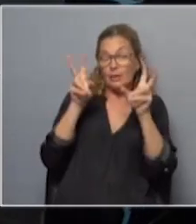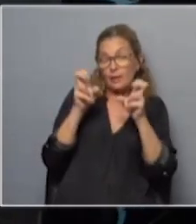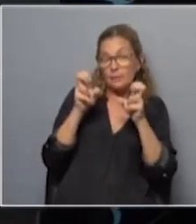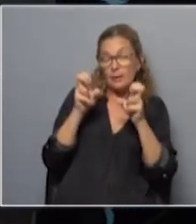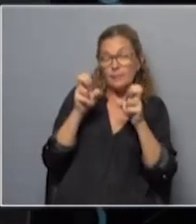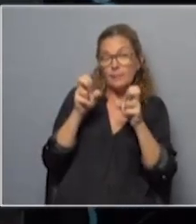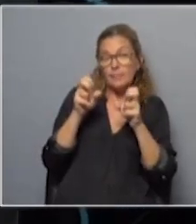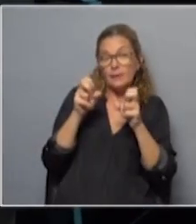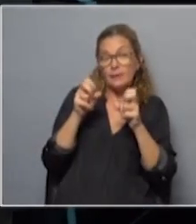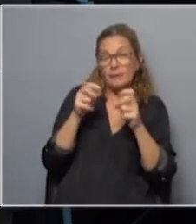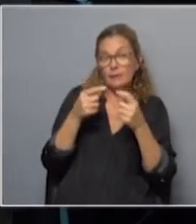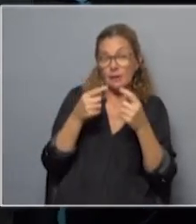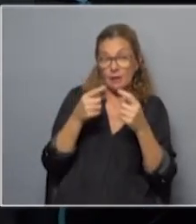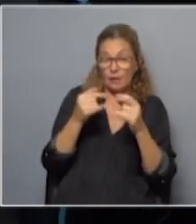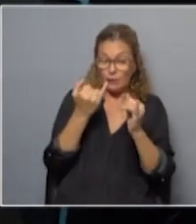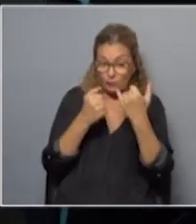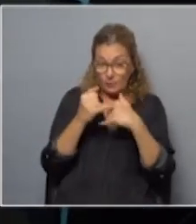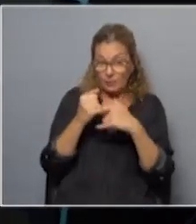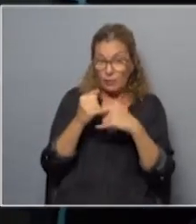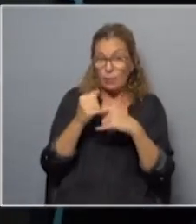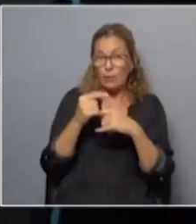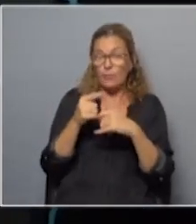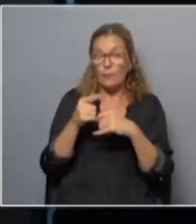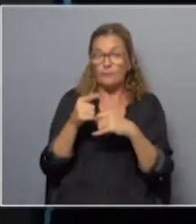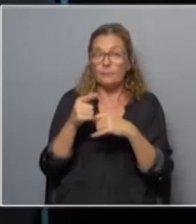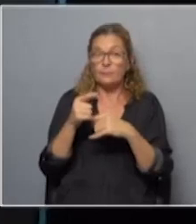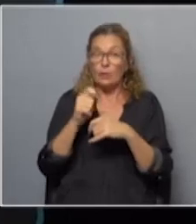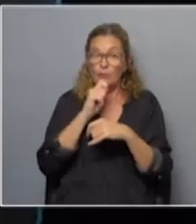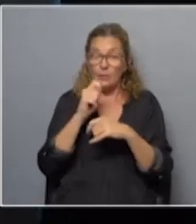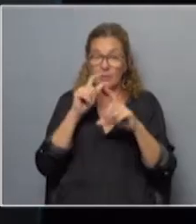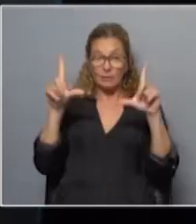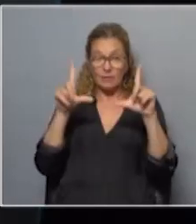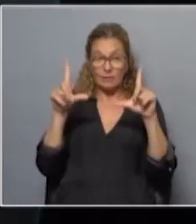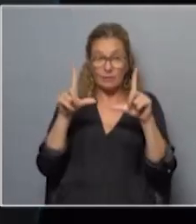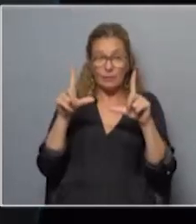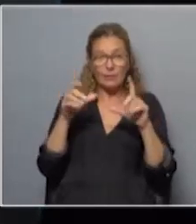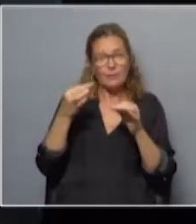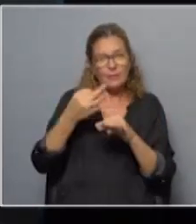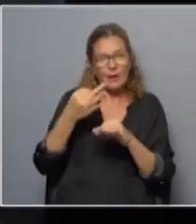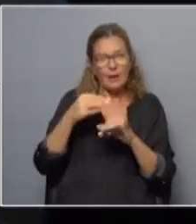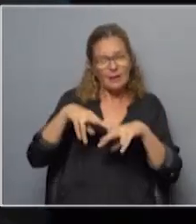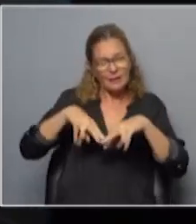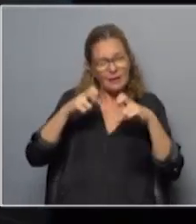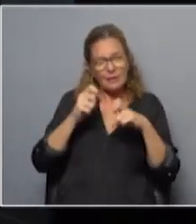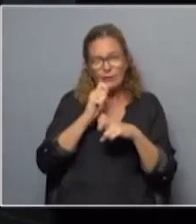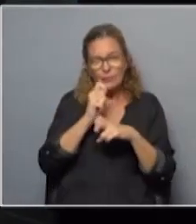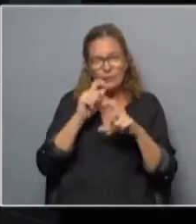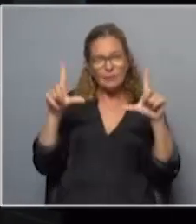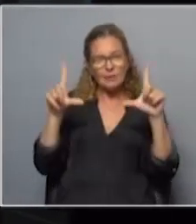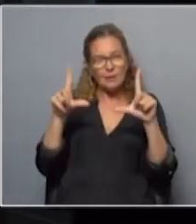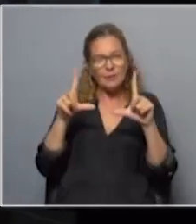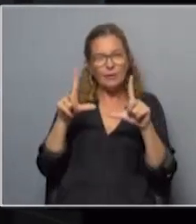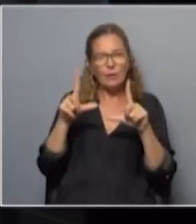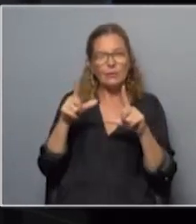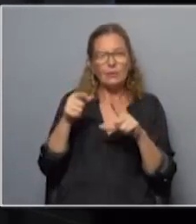en portales informativos como ustedes decían como en informativos de televisión que en realidad el análisis de informativos de televisión se